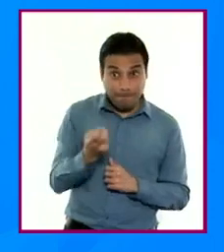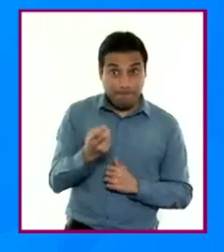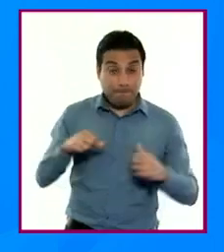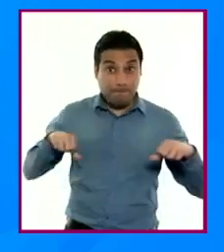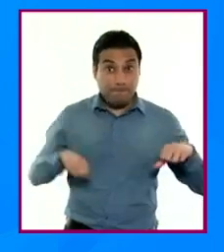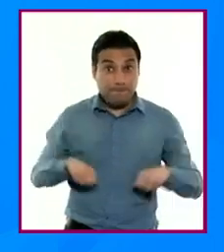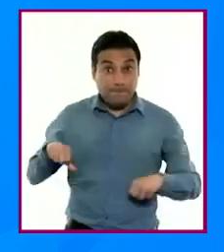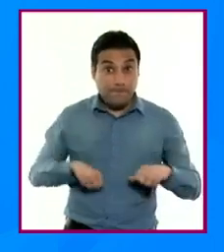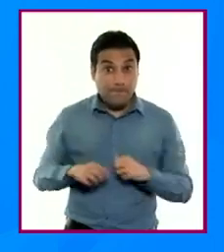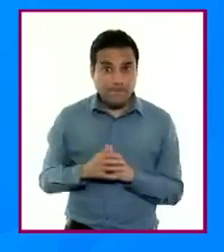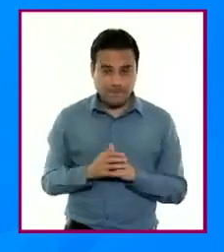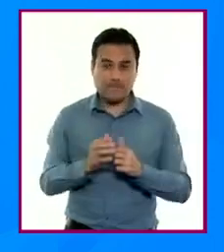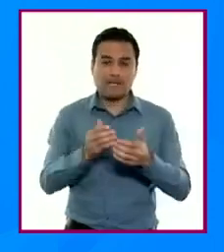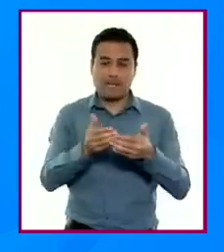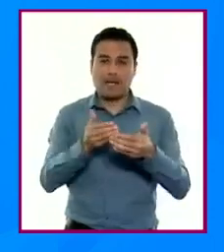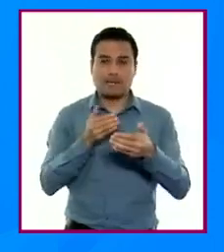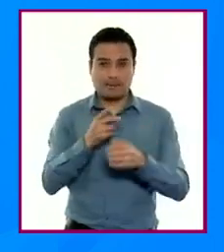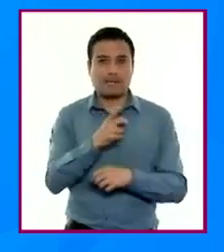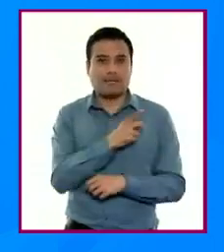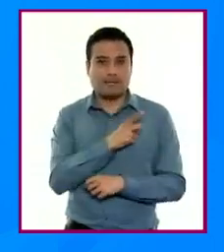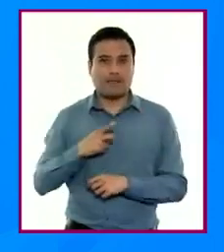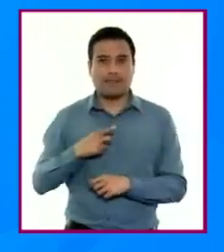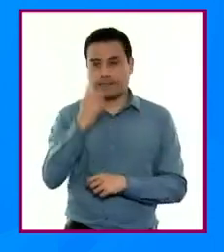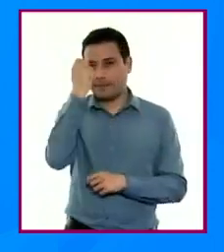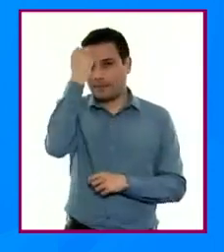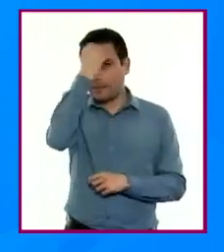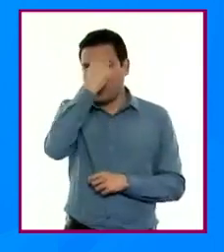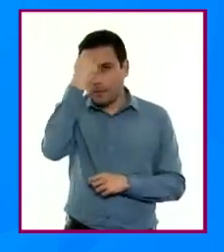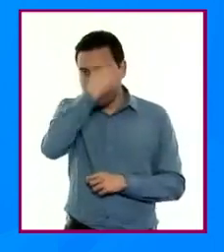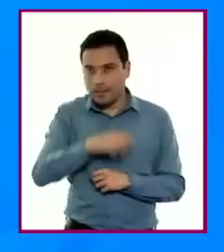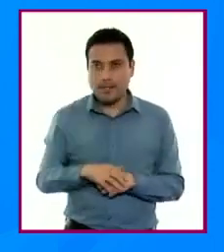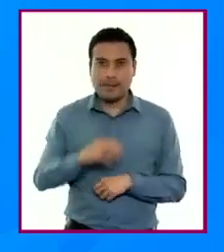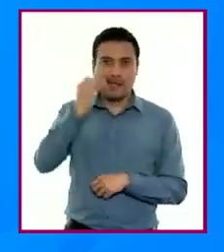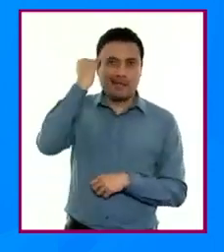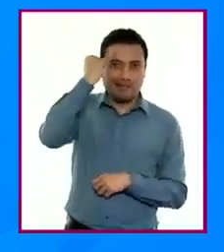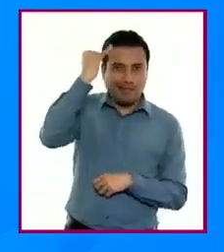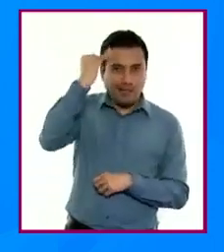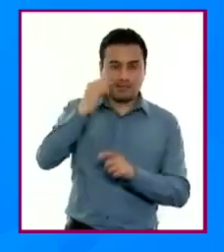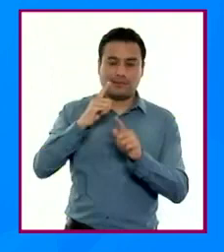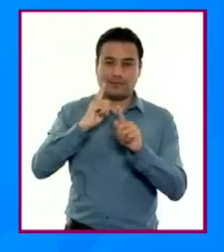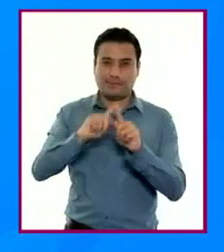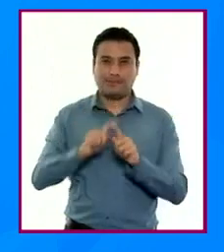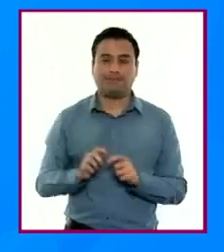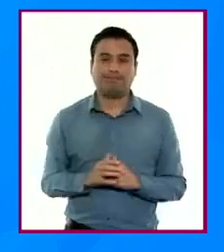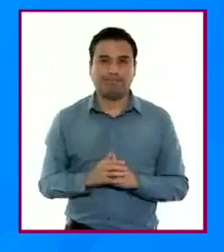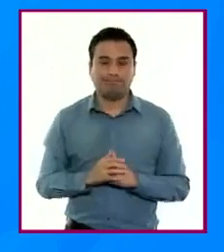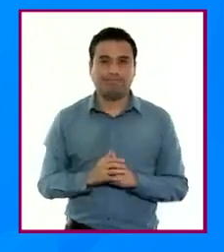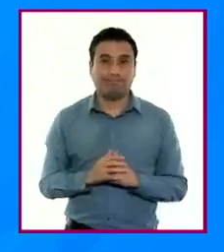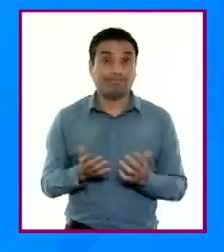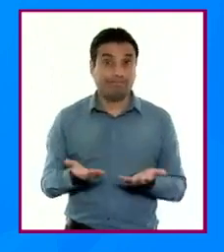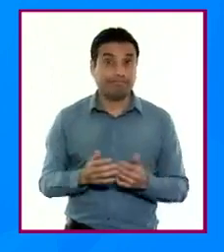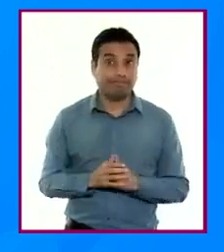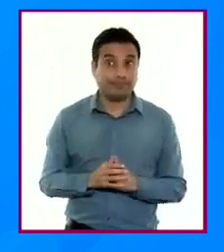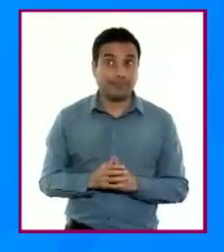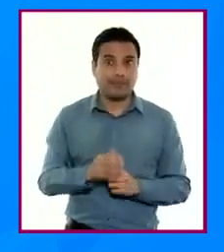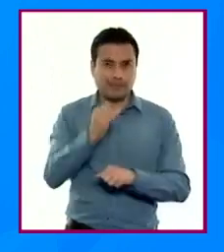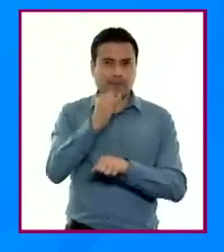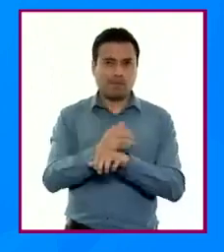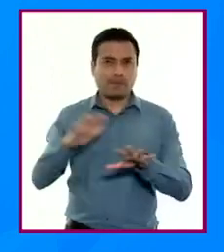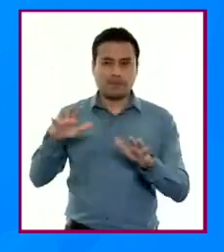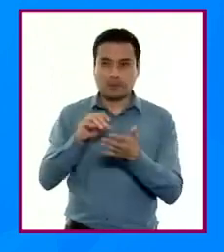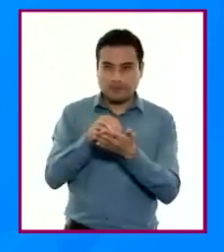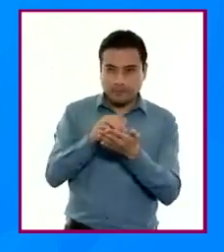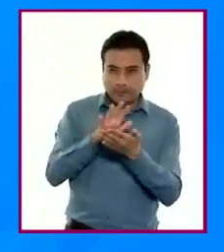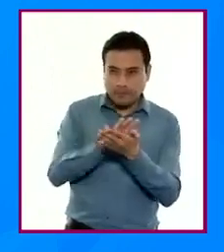Todas estas actividades requieren de un sustento teórico, ideas y conceptos que den coherencia a los datos encontrados y,